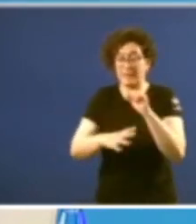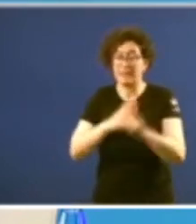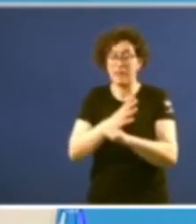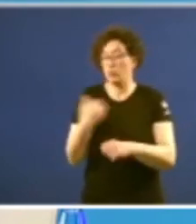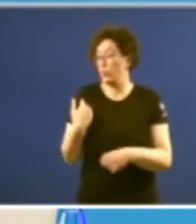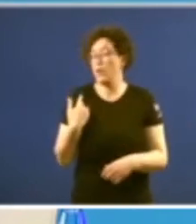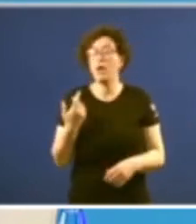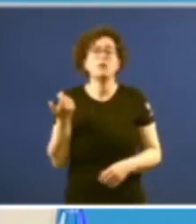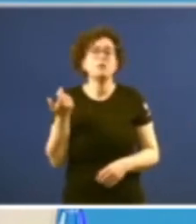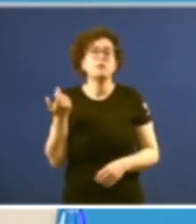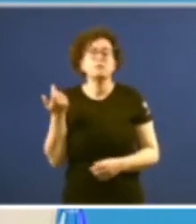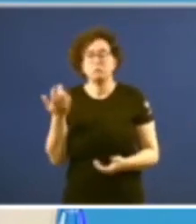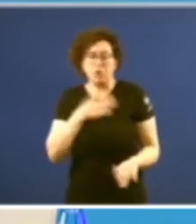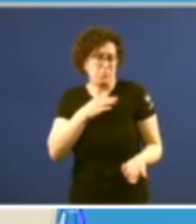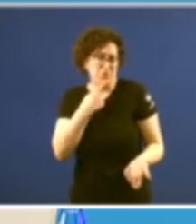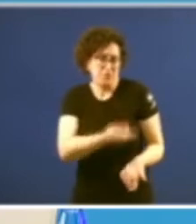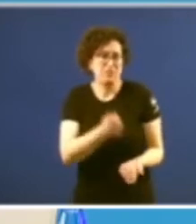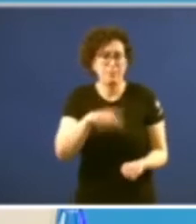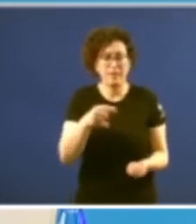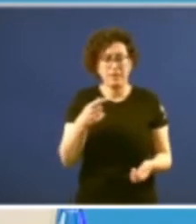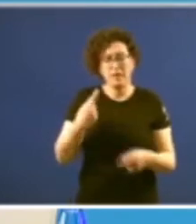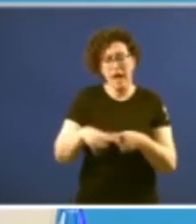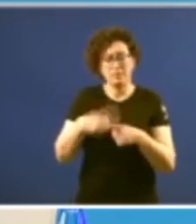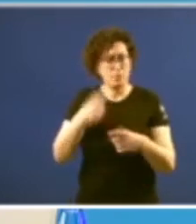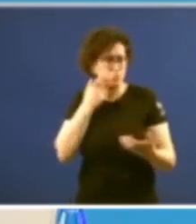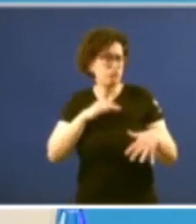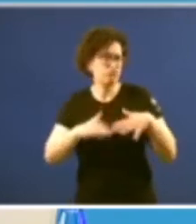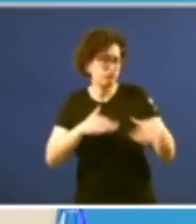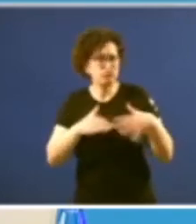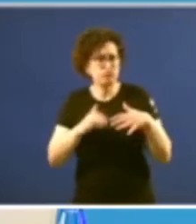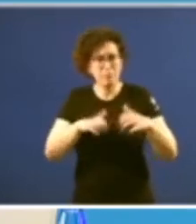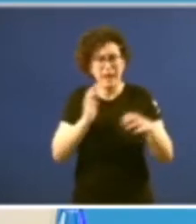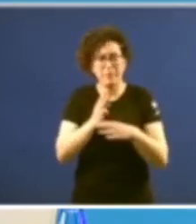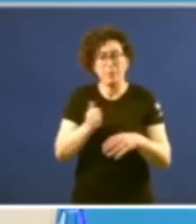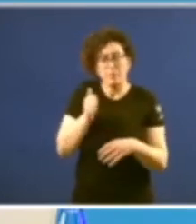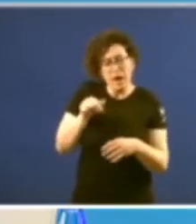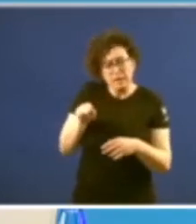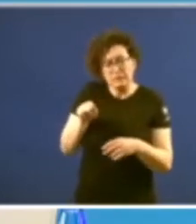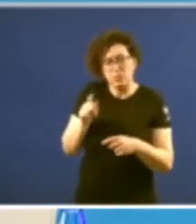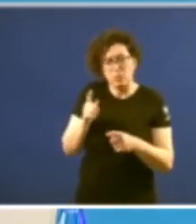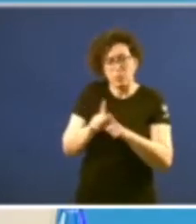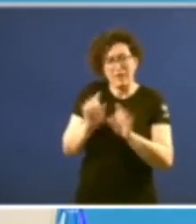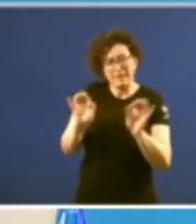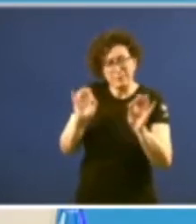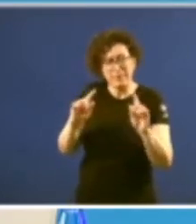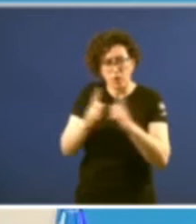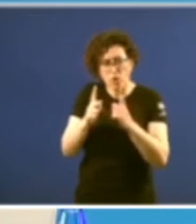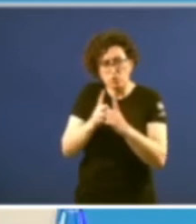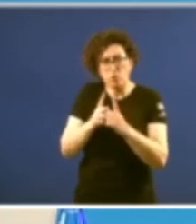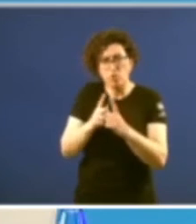podríamos destacar también una actividad bastante constante del Parlamento y yo me decantaría por hacer una alusión muy muy breve